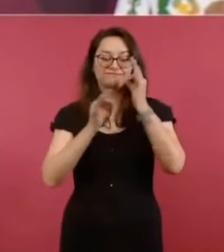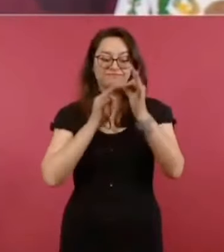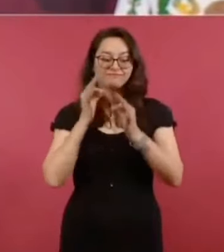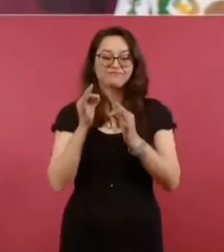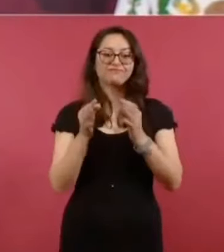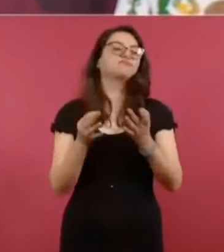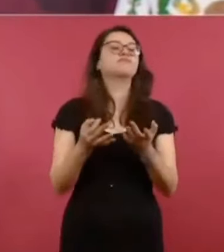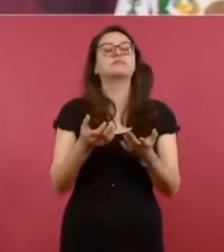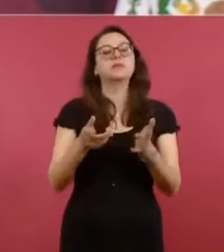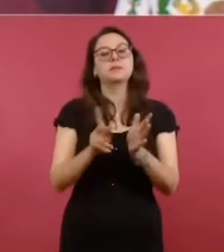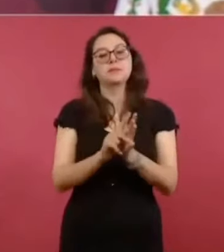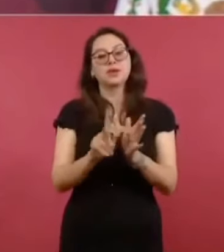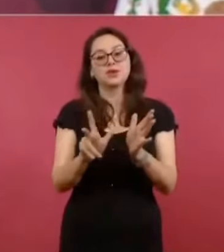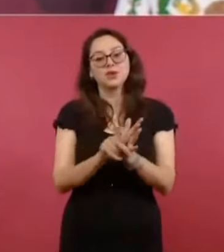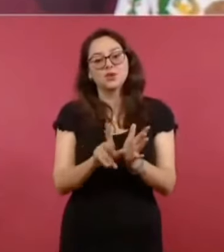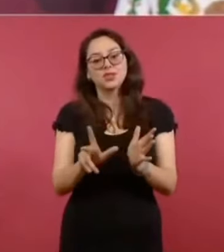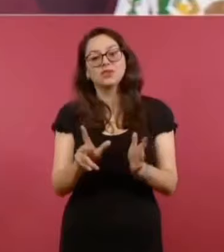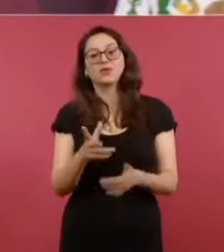manipulación.